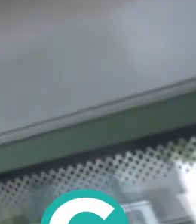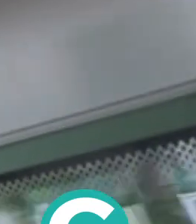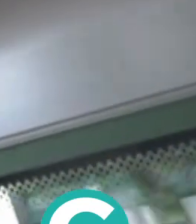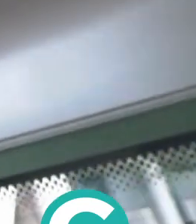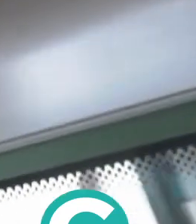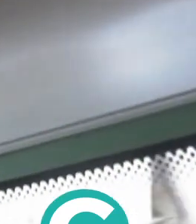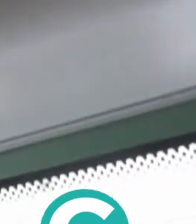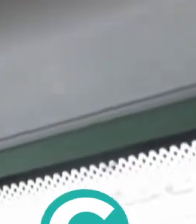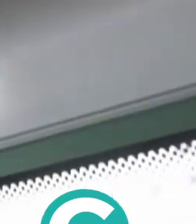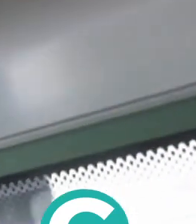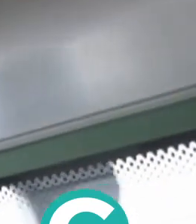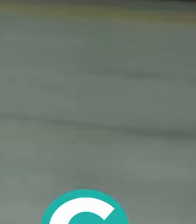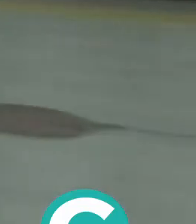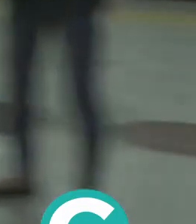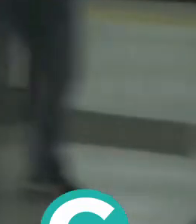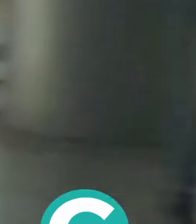...Plaza de la Iglesia.